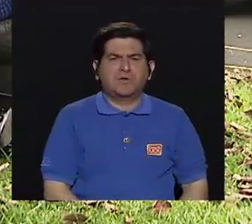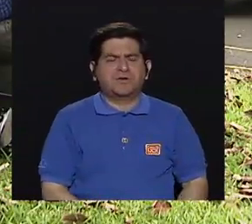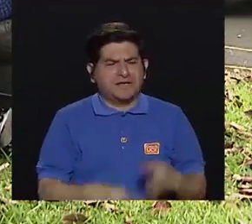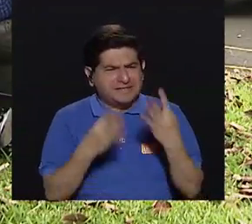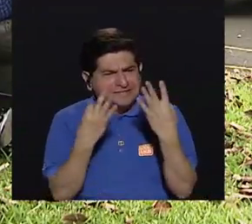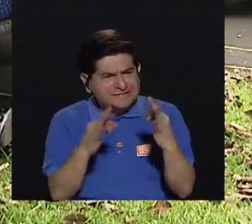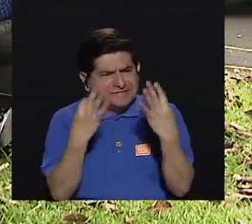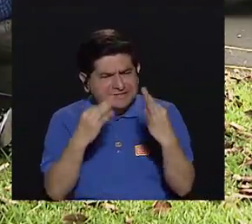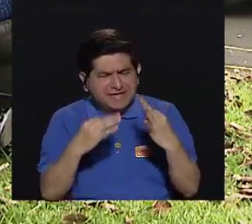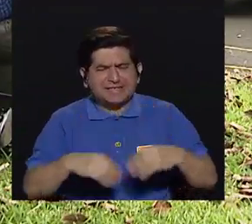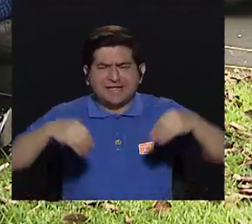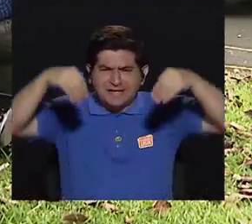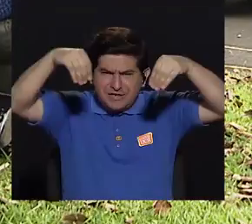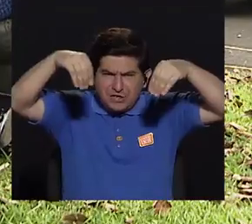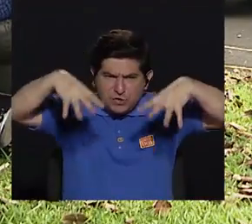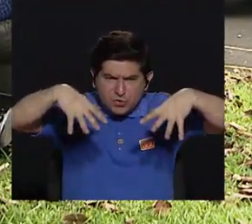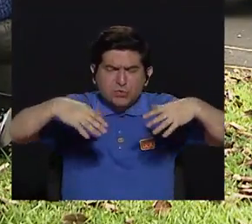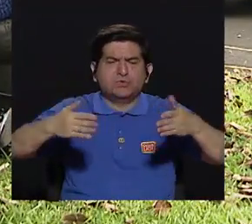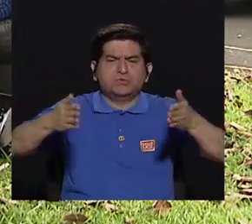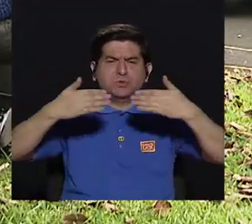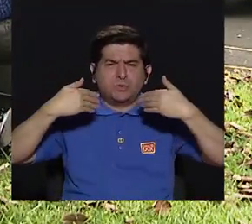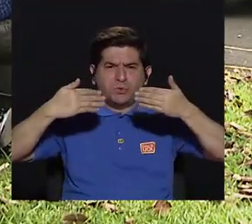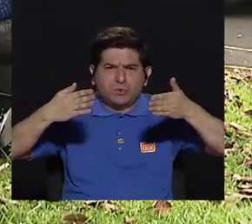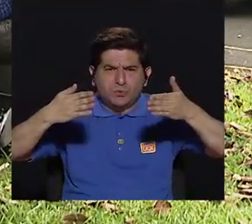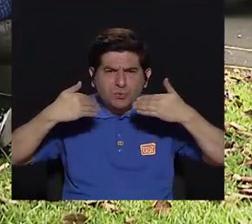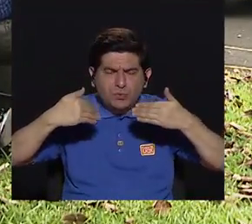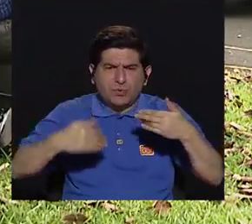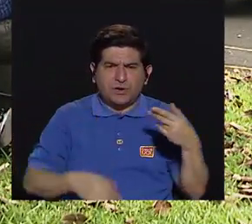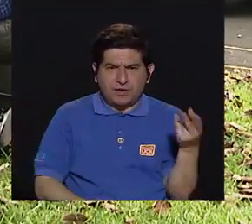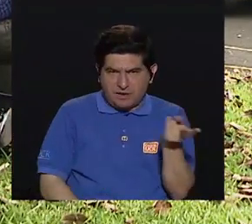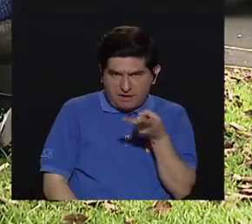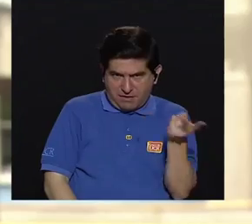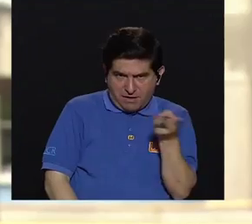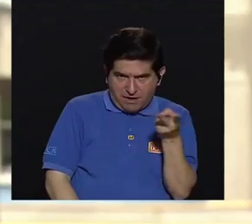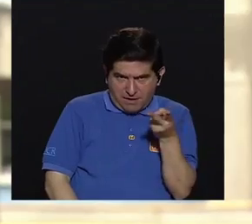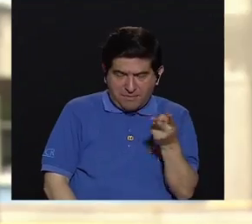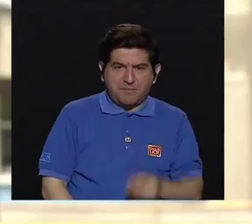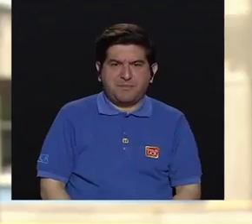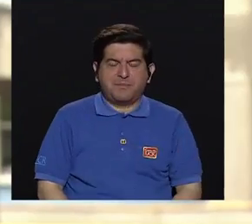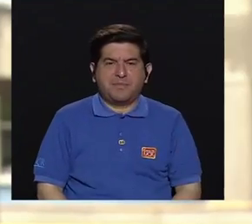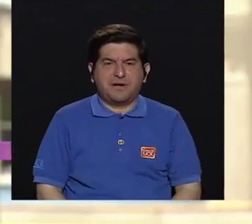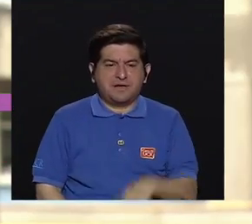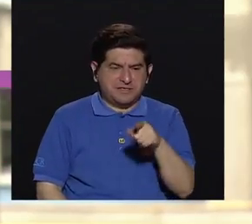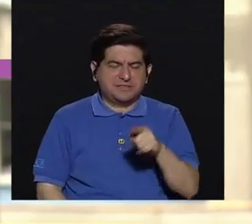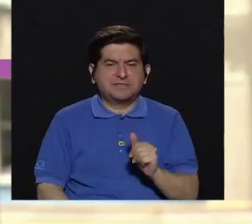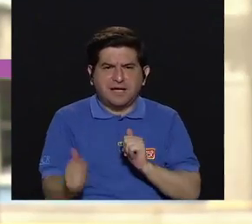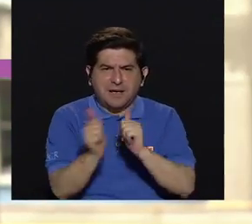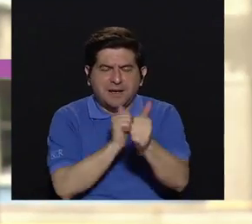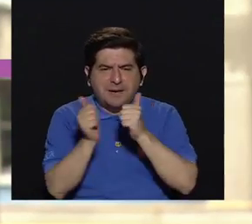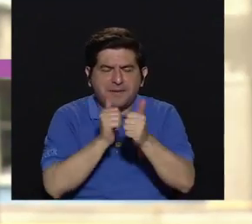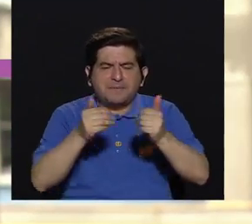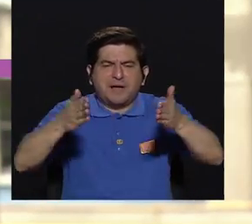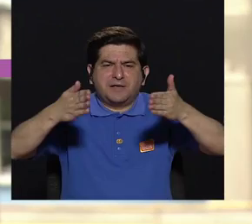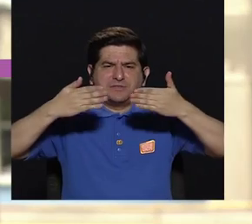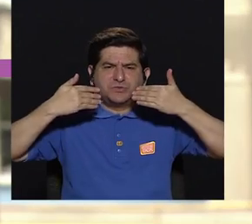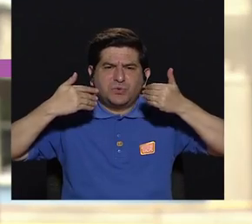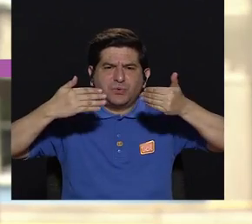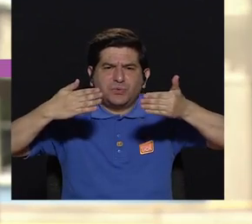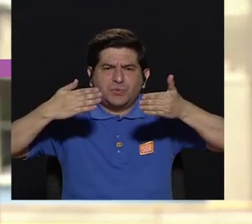abogamos por la iluminación y la ventilación, el paso del aire